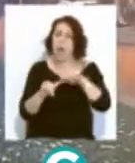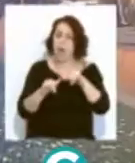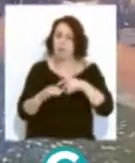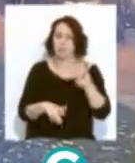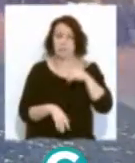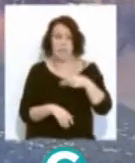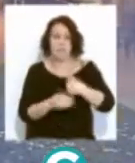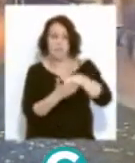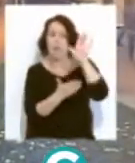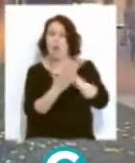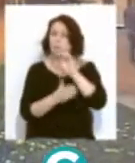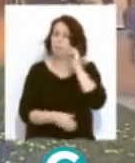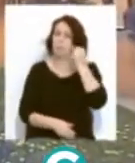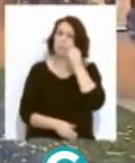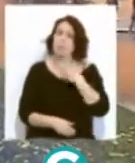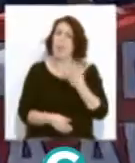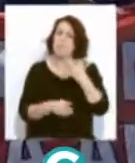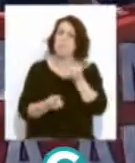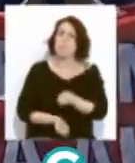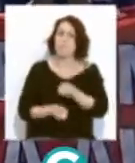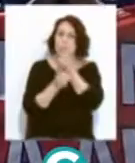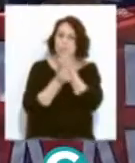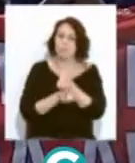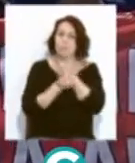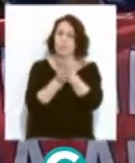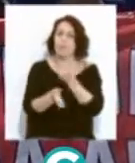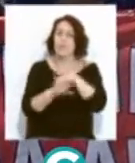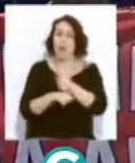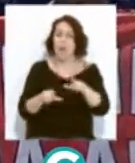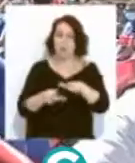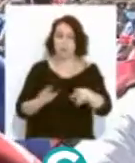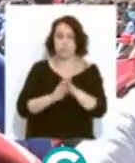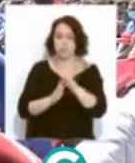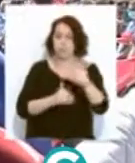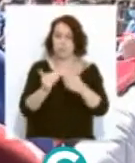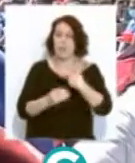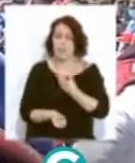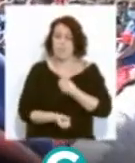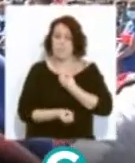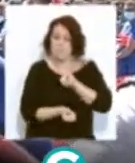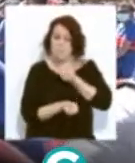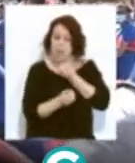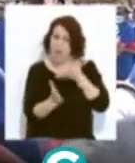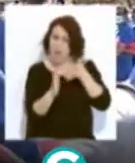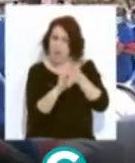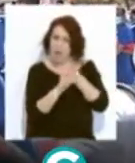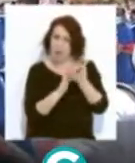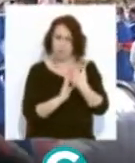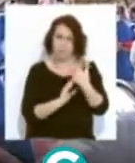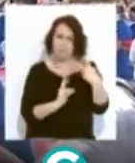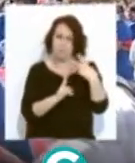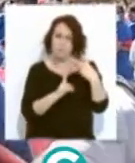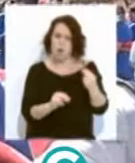pancartas reivindicativas y han lanzado mensajes en defensa del mantenimiento de esta actividad. Para expresar nuestro más firme rechazo